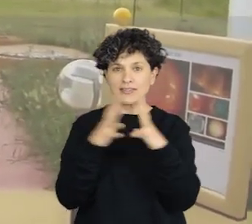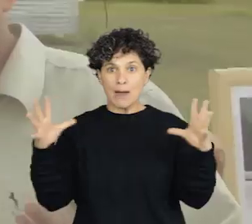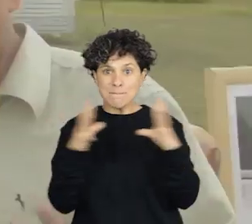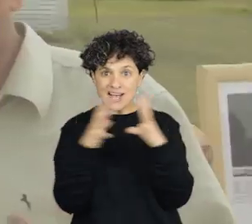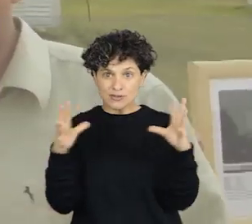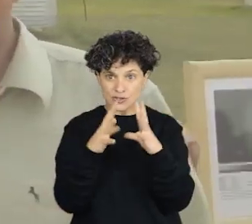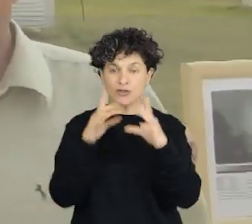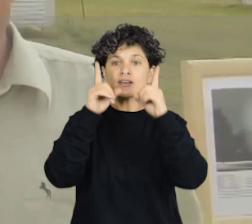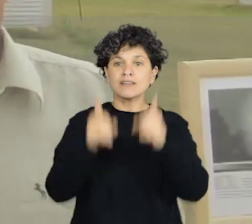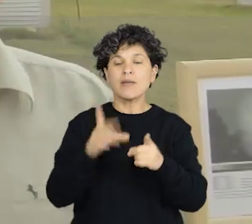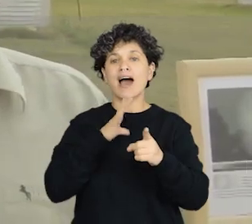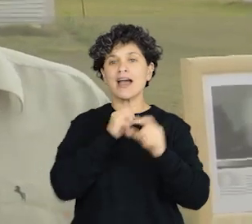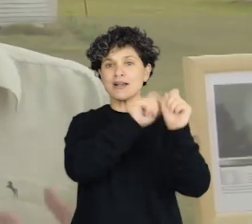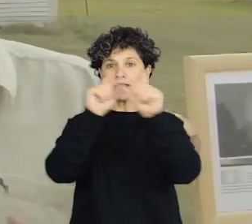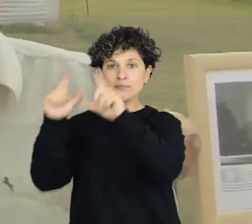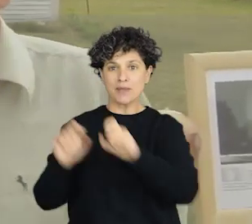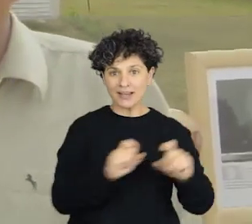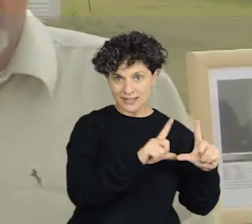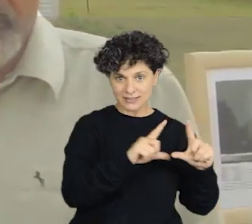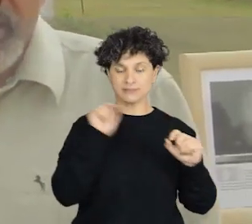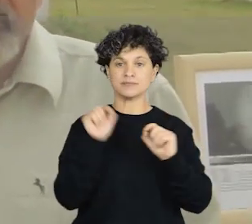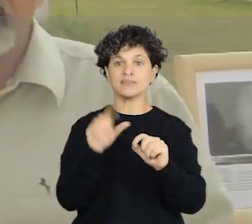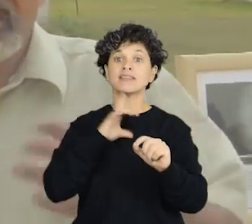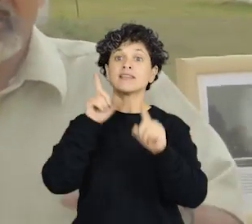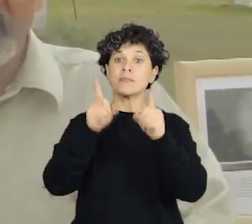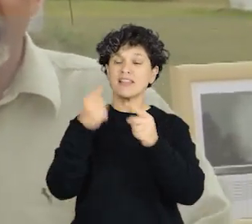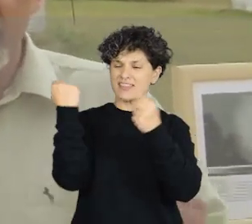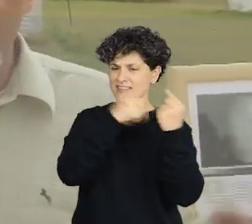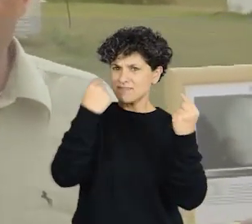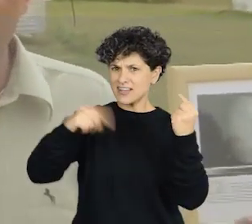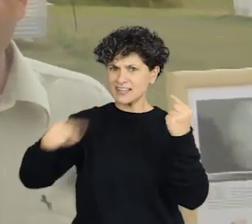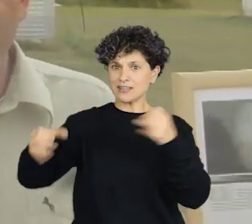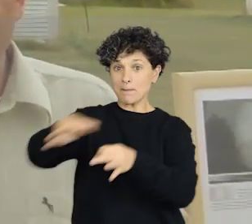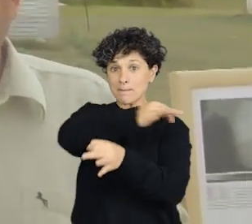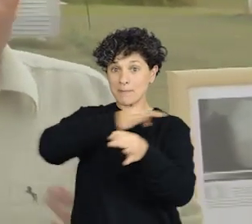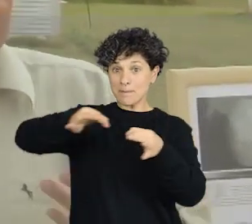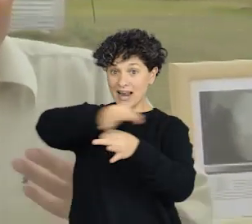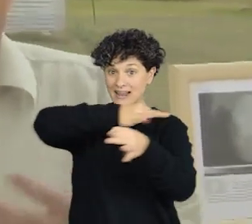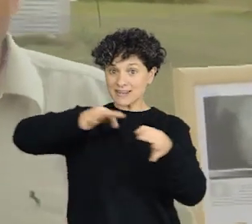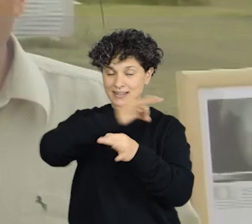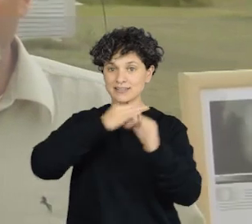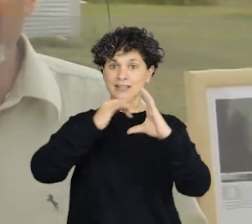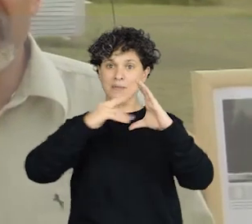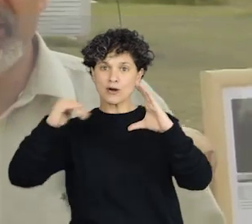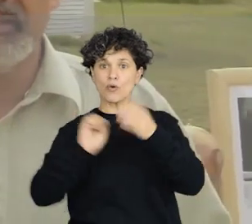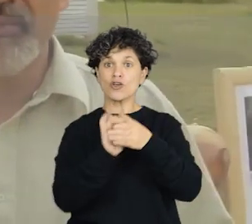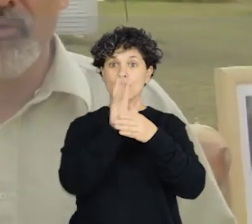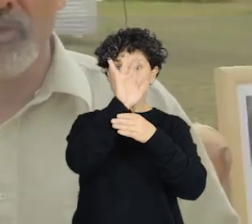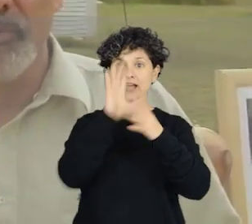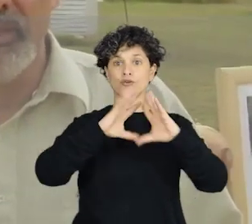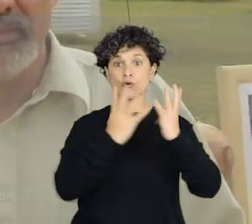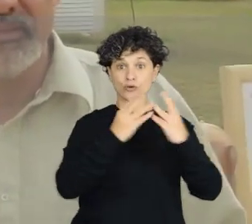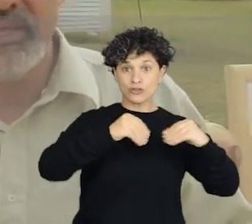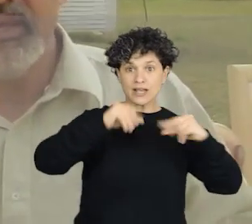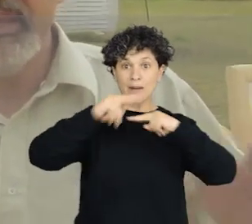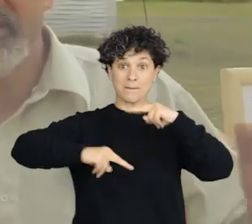Primero los más cercanos, como es el caso de Mercurio, Venus, la Tierra y Marte, a las escalas de distancia y de tamaños